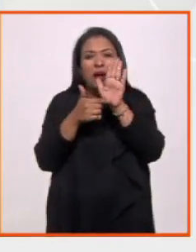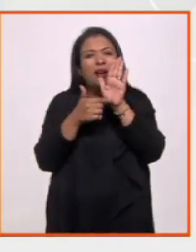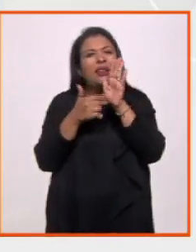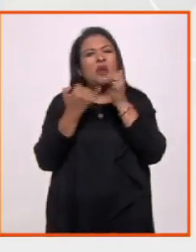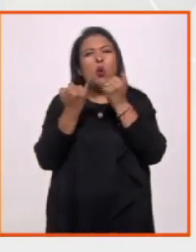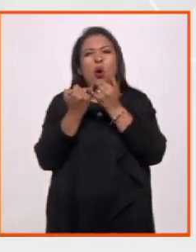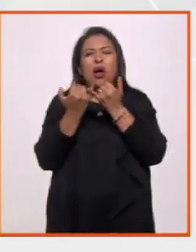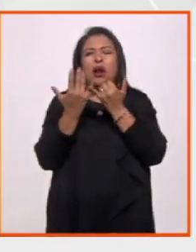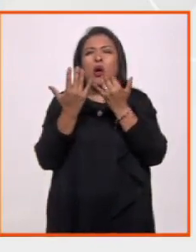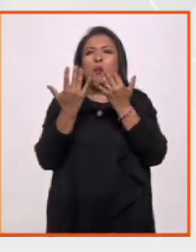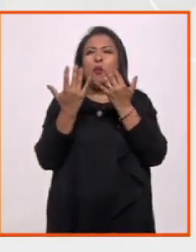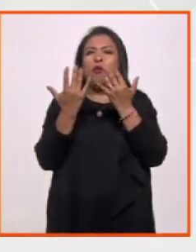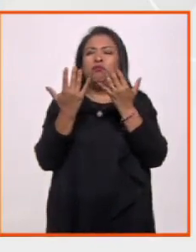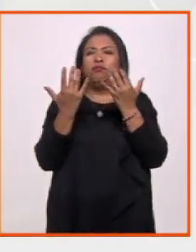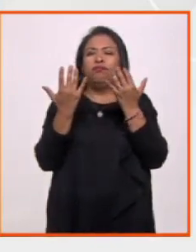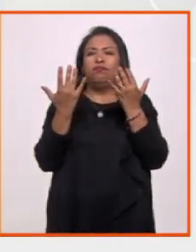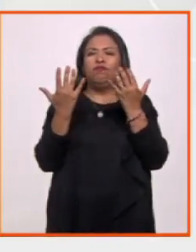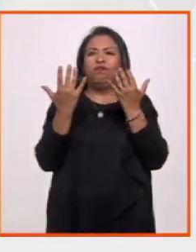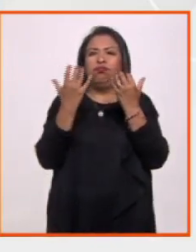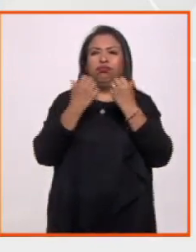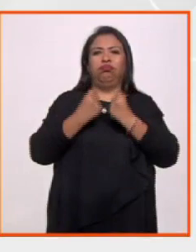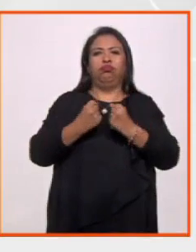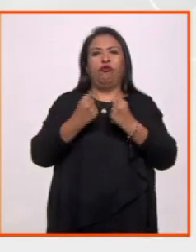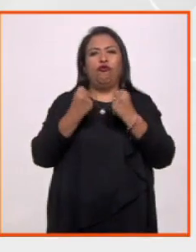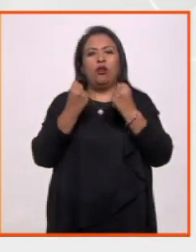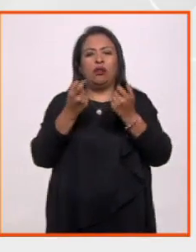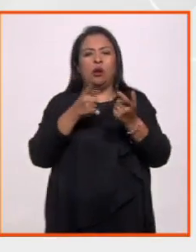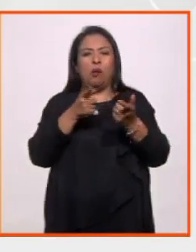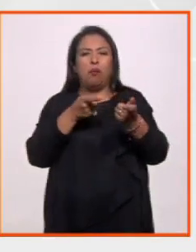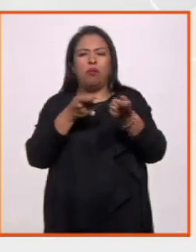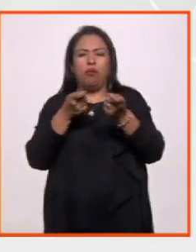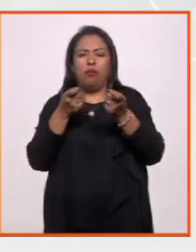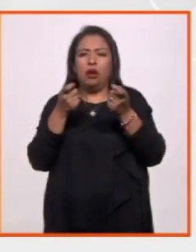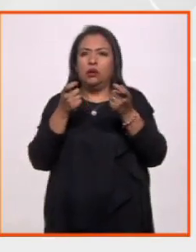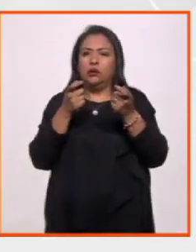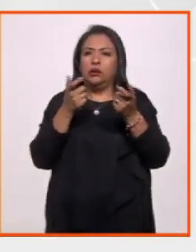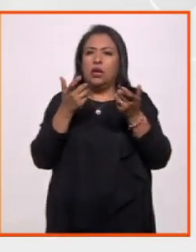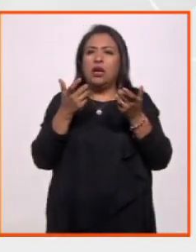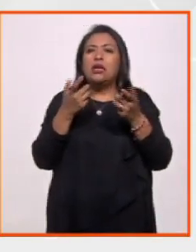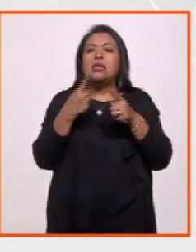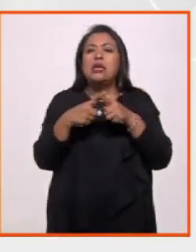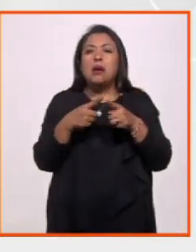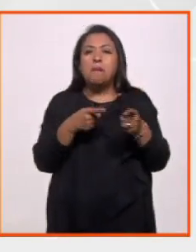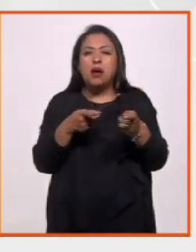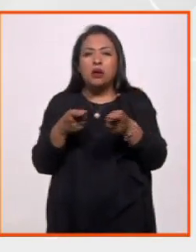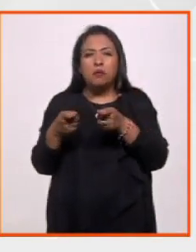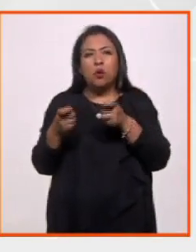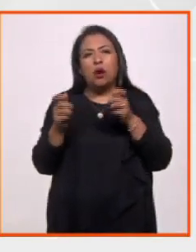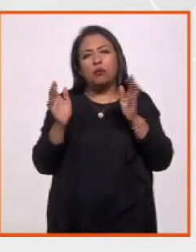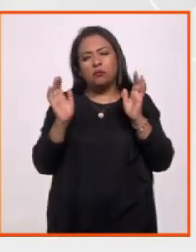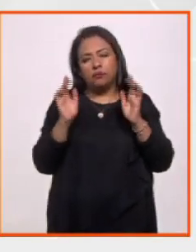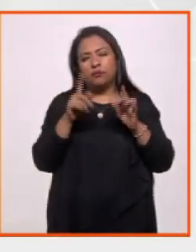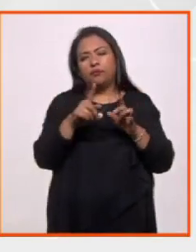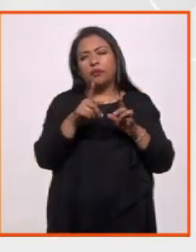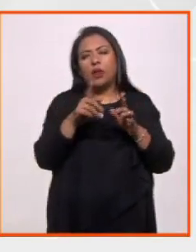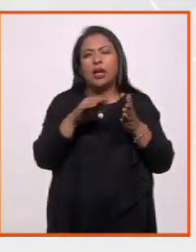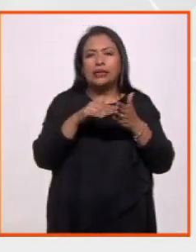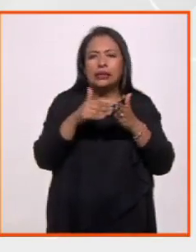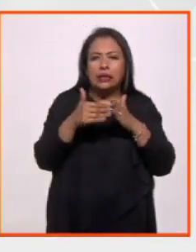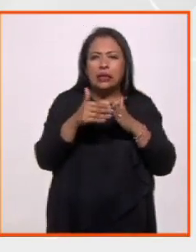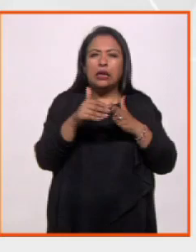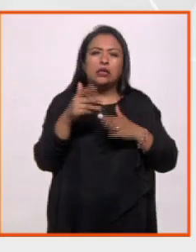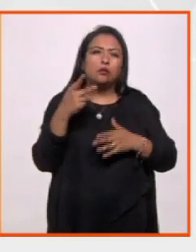avasallante y el avasallamiento fue manipulado. Fue manipulado por, por un lado, las estrategias